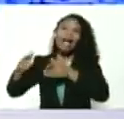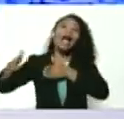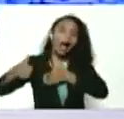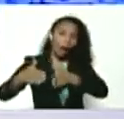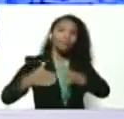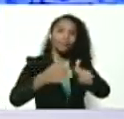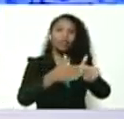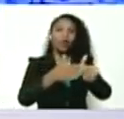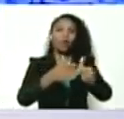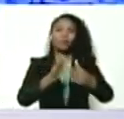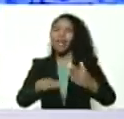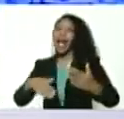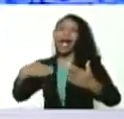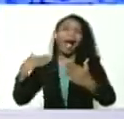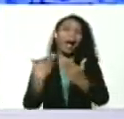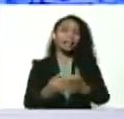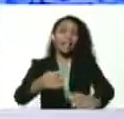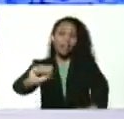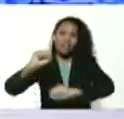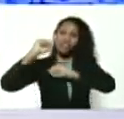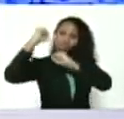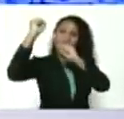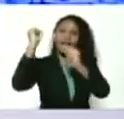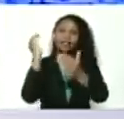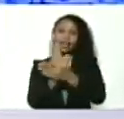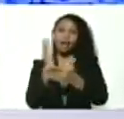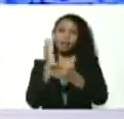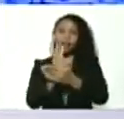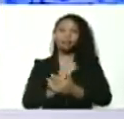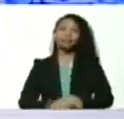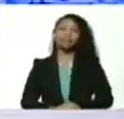hasta la victoria siempre